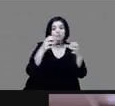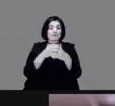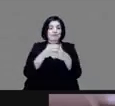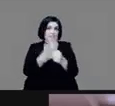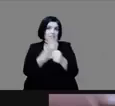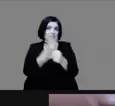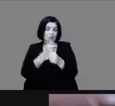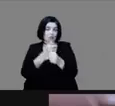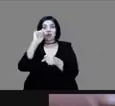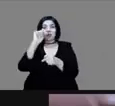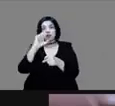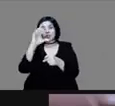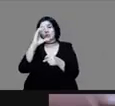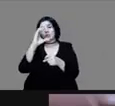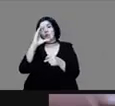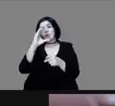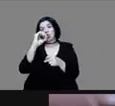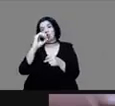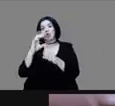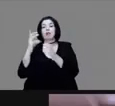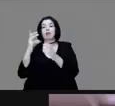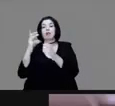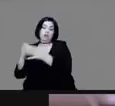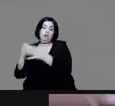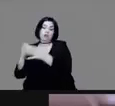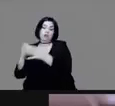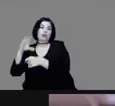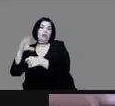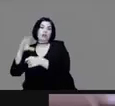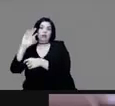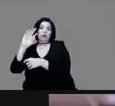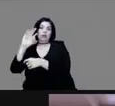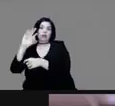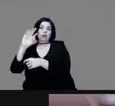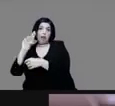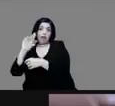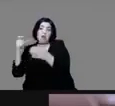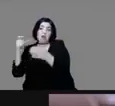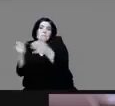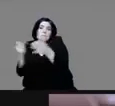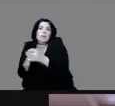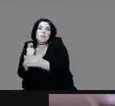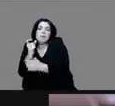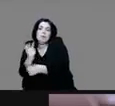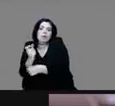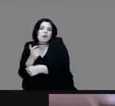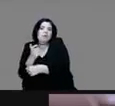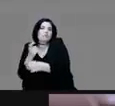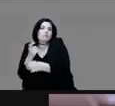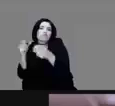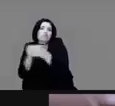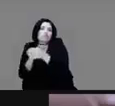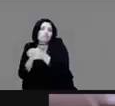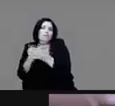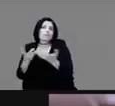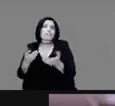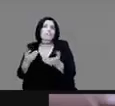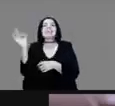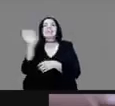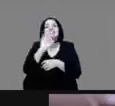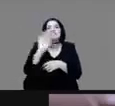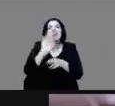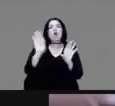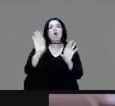cantidad. Entonces, quizá puede haber habido algún, ya algunas discordancias entre ellos,